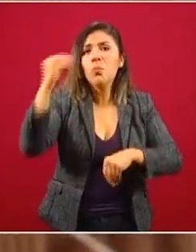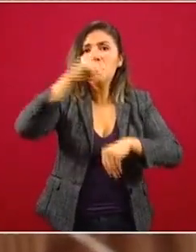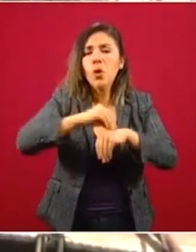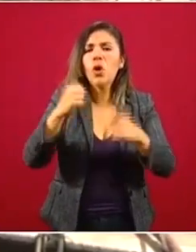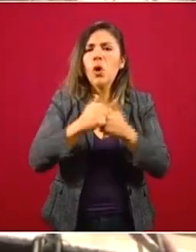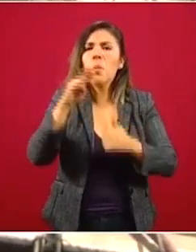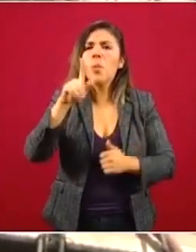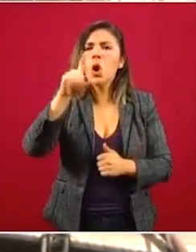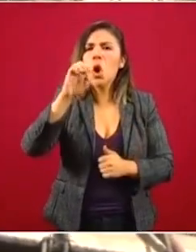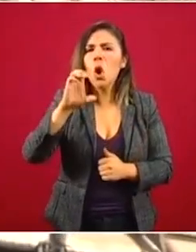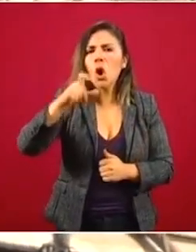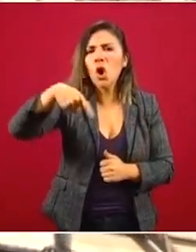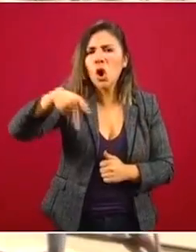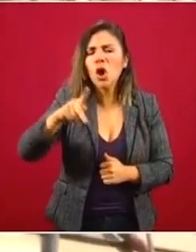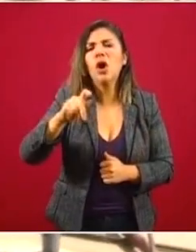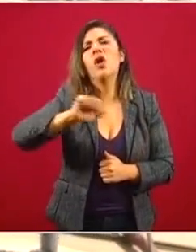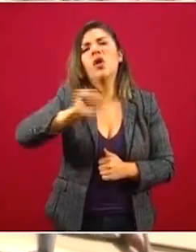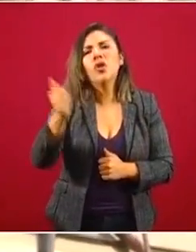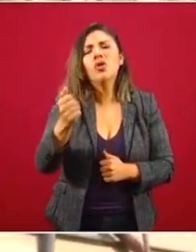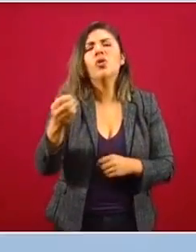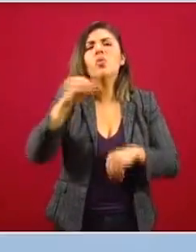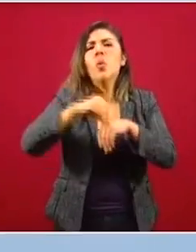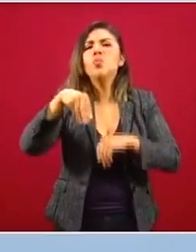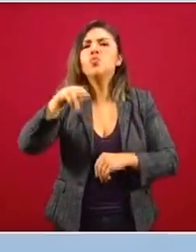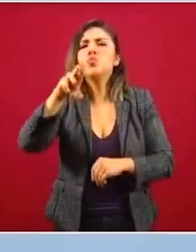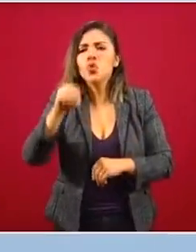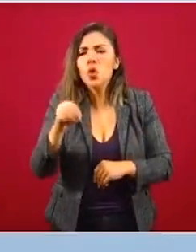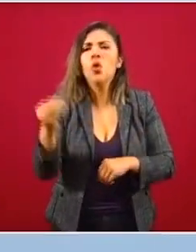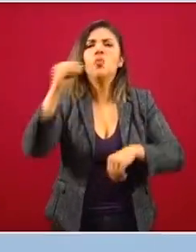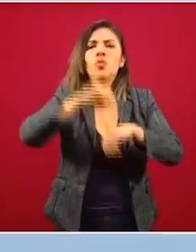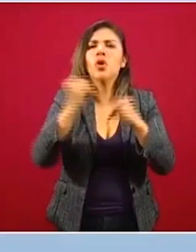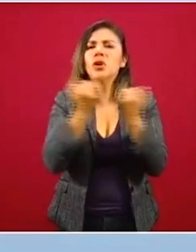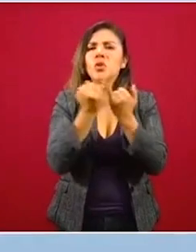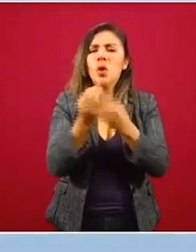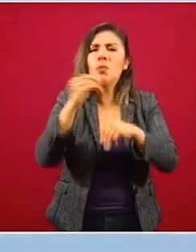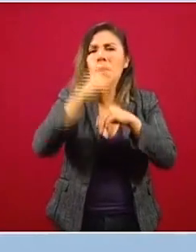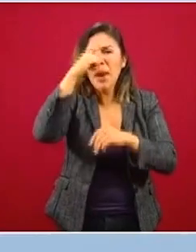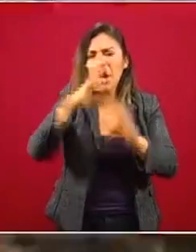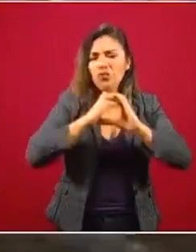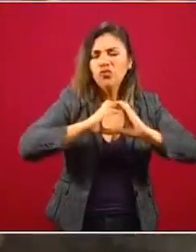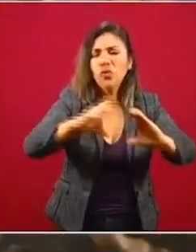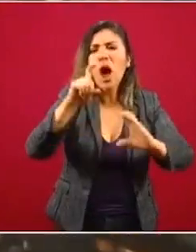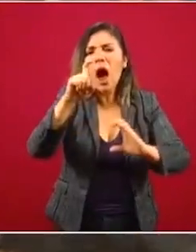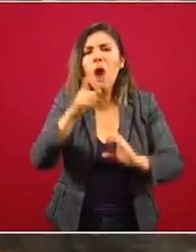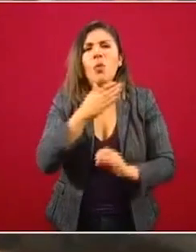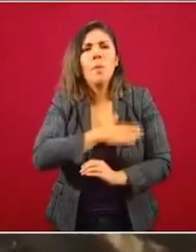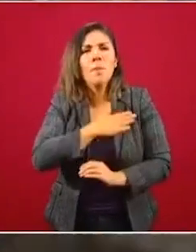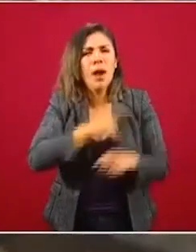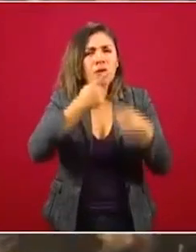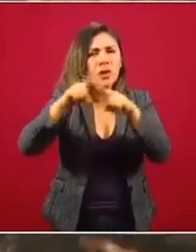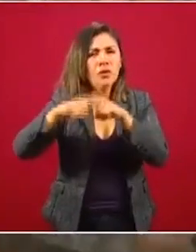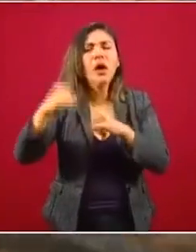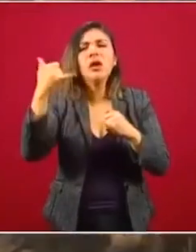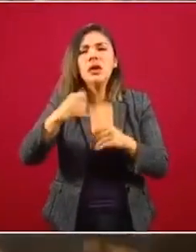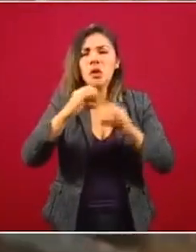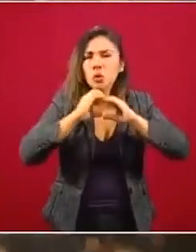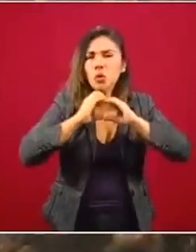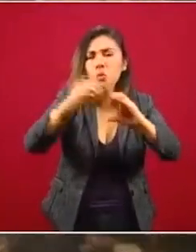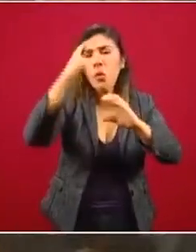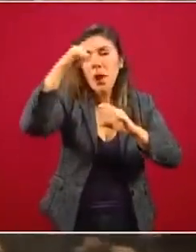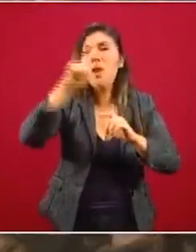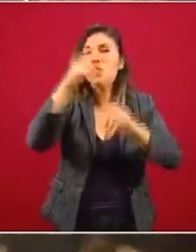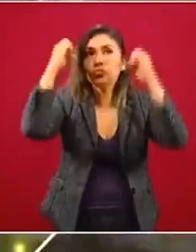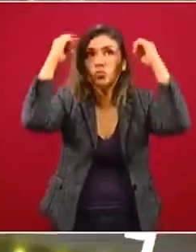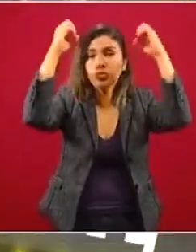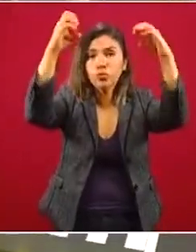con bloc, repellado fino en muros, colocación de instalaciones hidráulicas, sanitarias y ductería para instalaciones eléctricas.